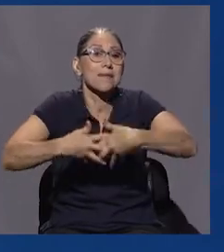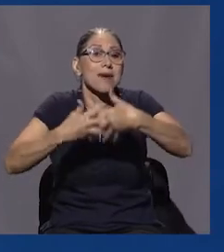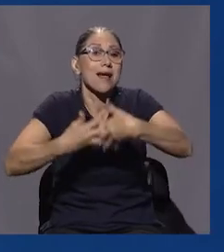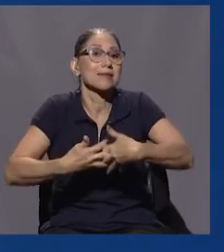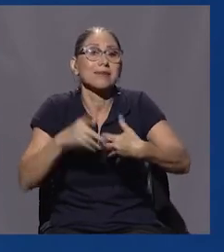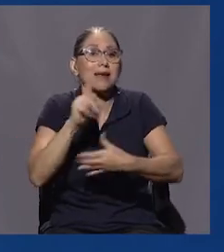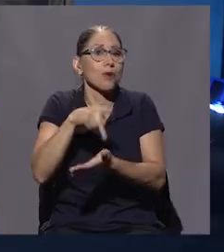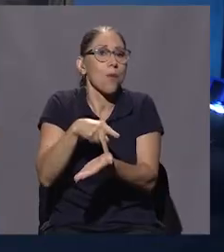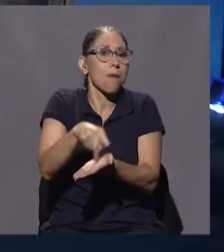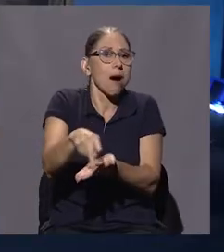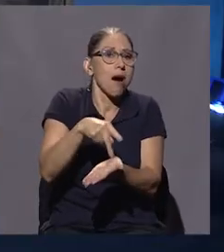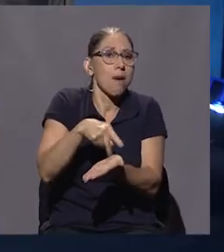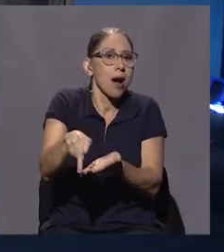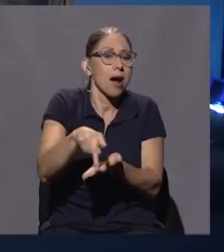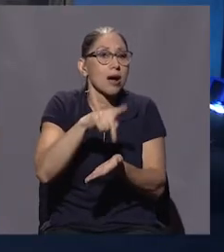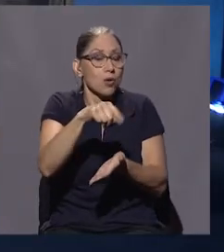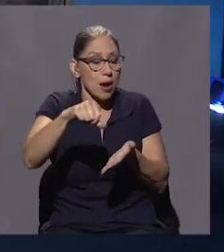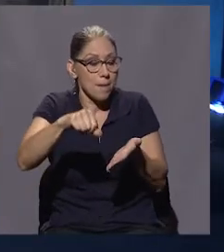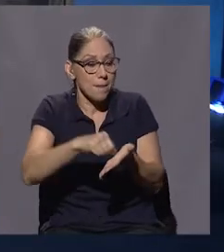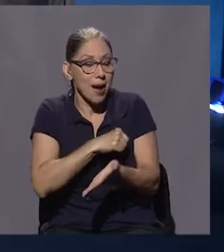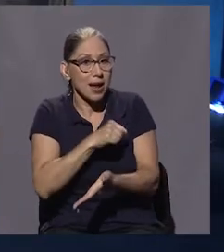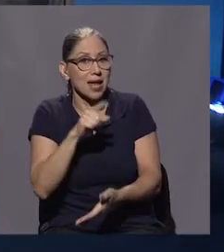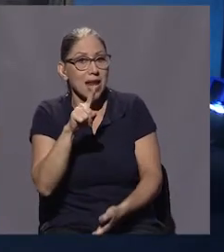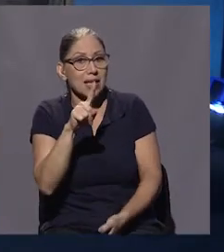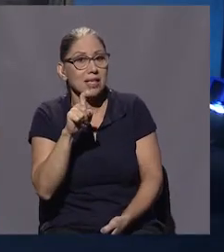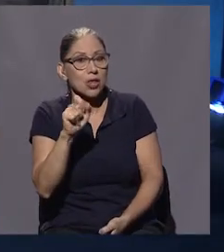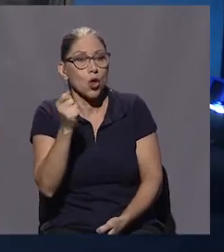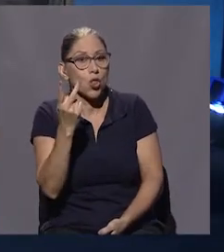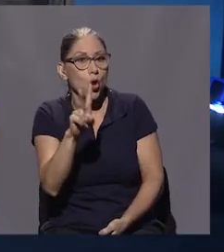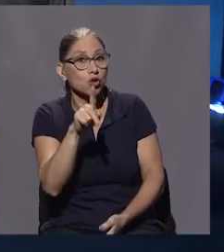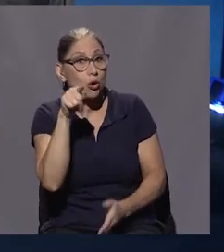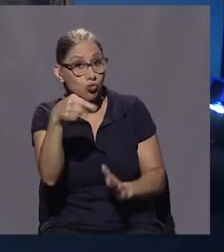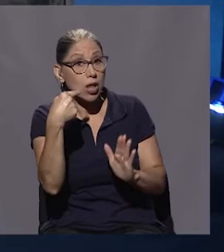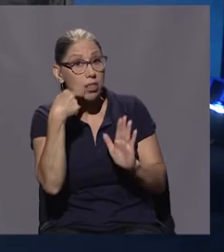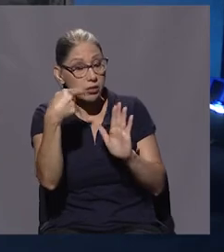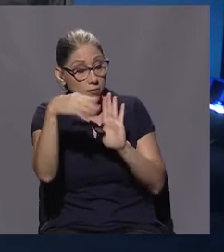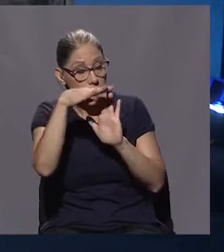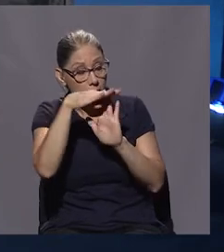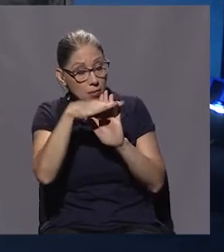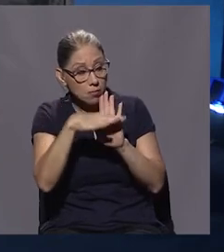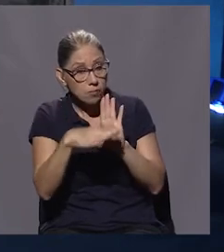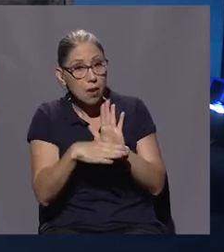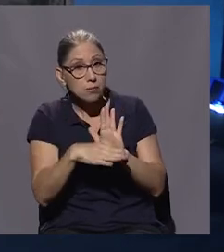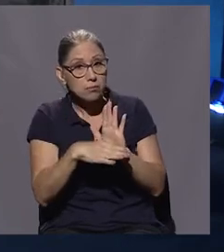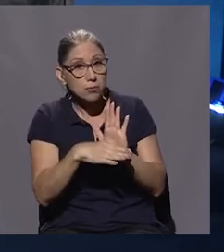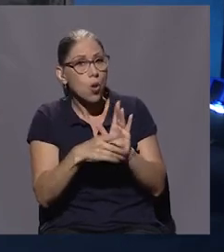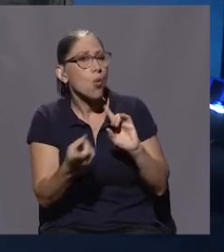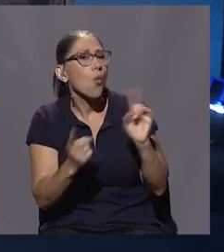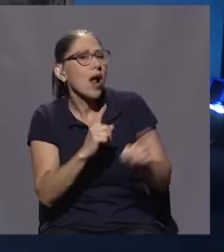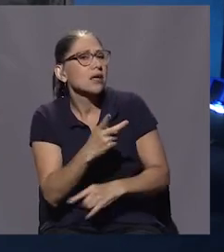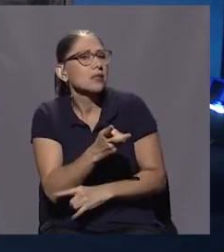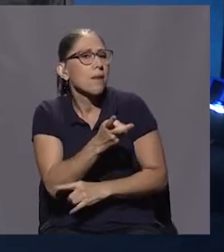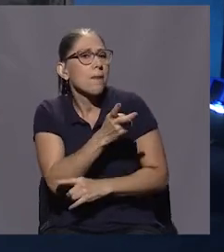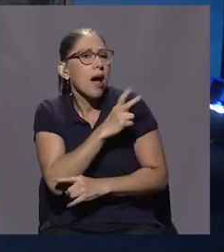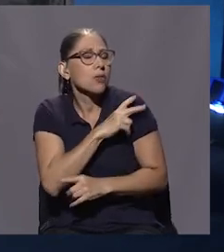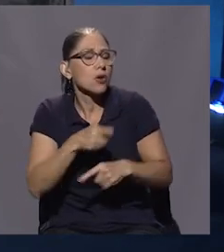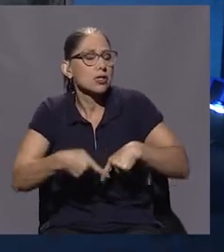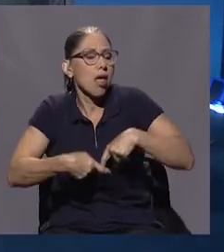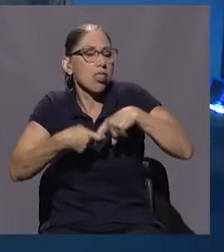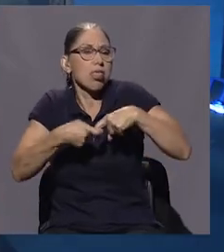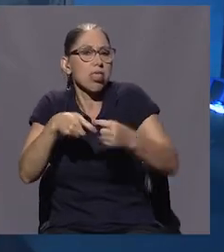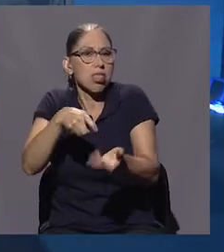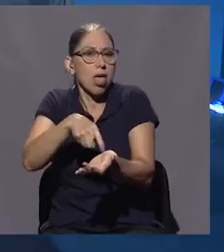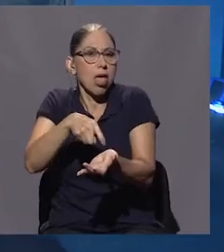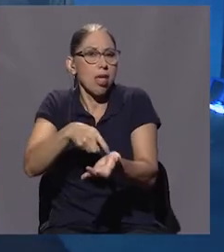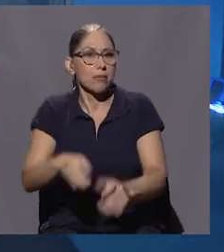En la página 112 usted hace la lista de los patrones morosos. Los invito a que puedan leer el texto para que tengan